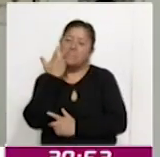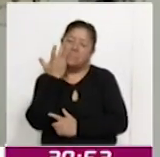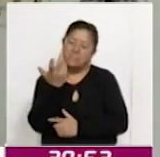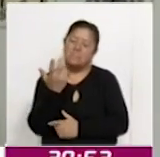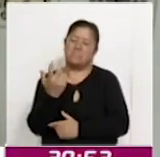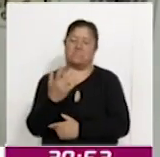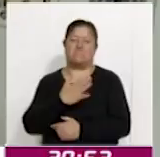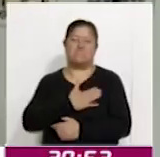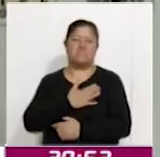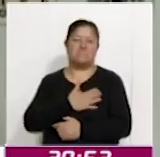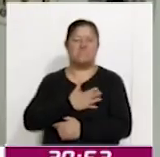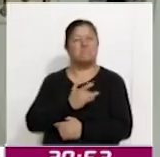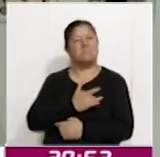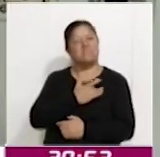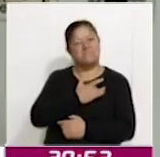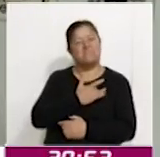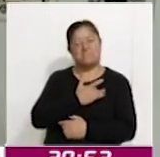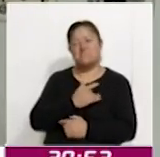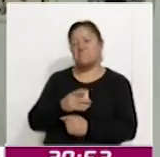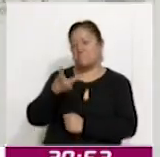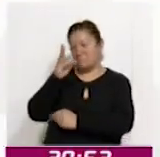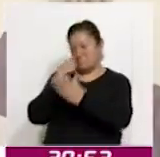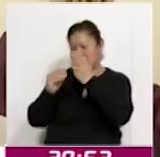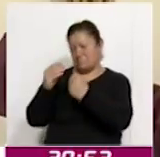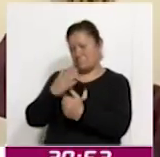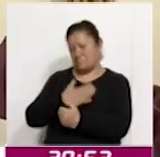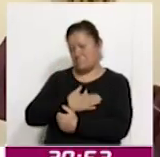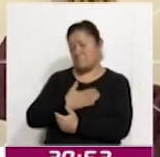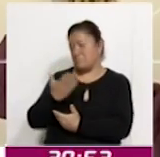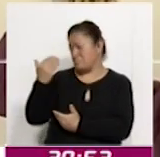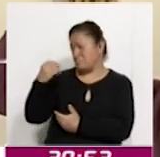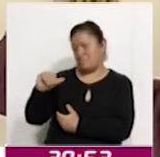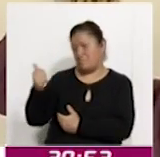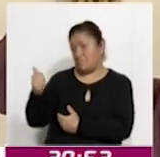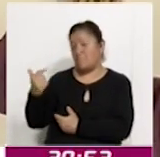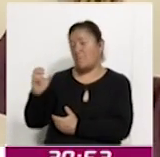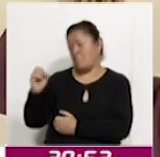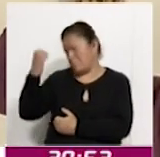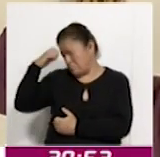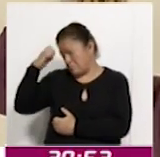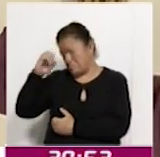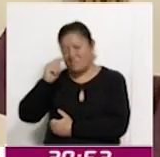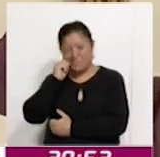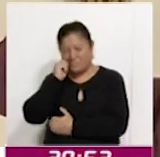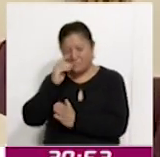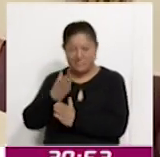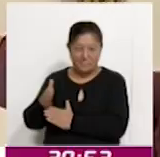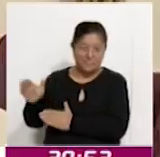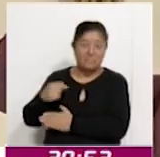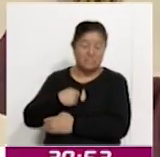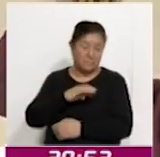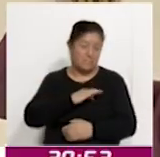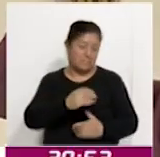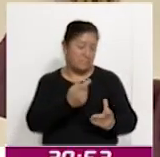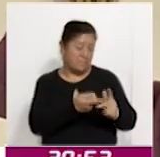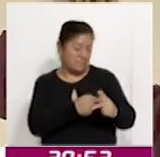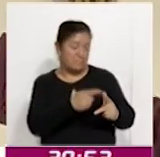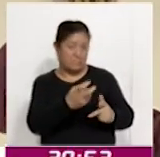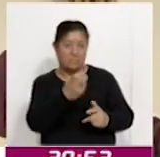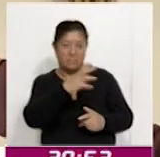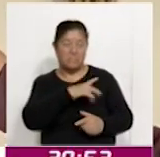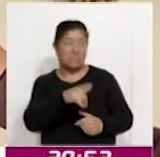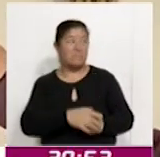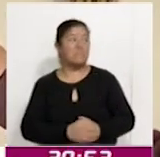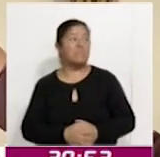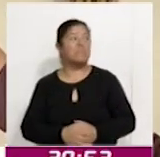artístico, sin importar su formación o experiencia. Se llama Danzando en el ensueño, está en la